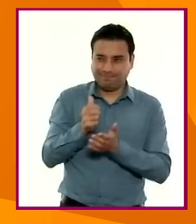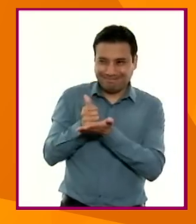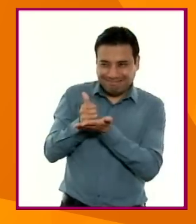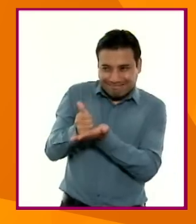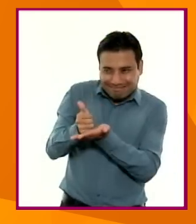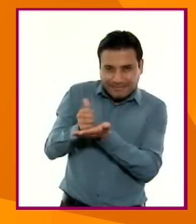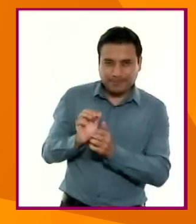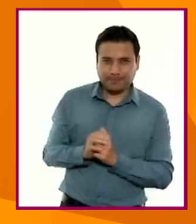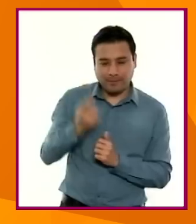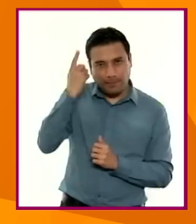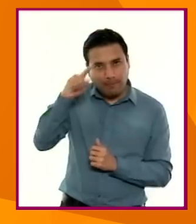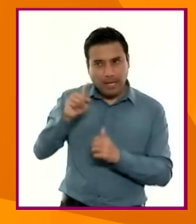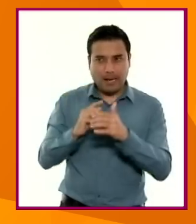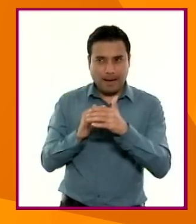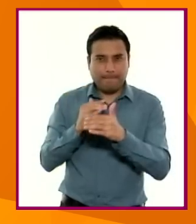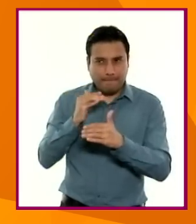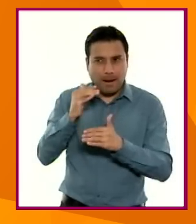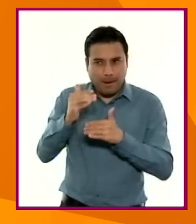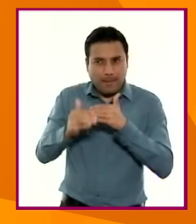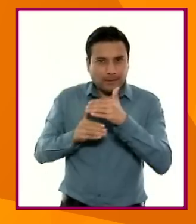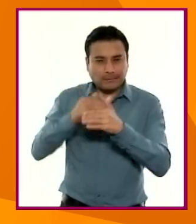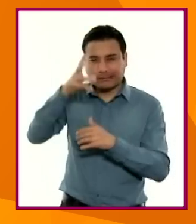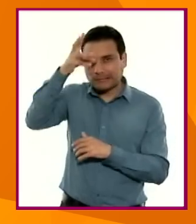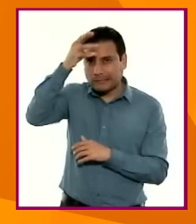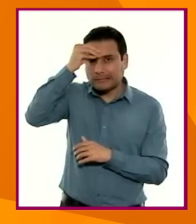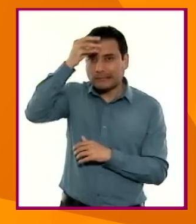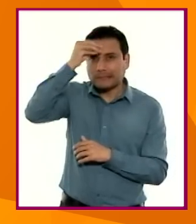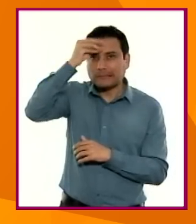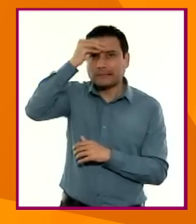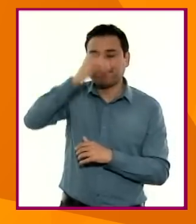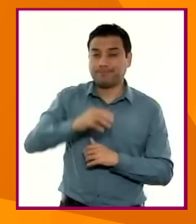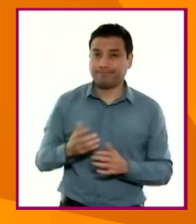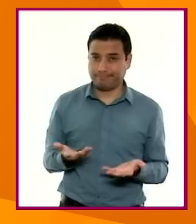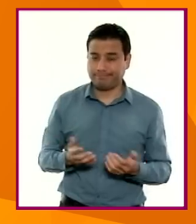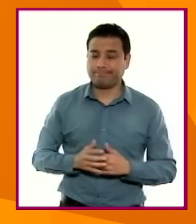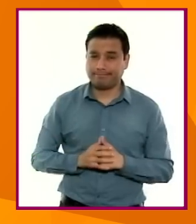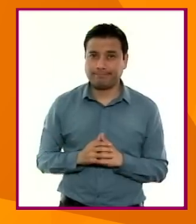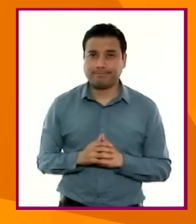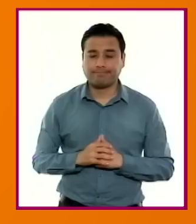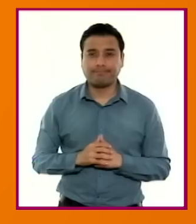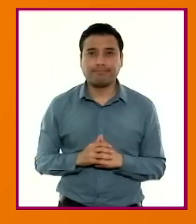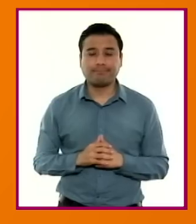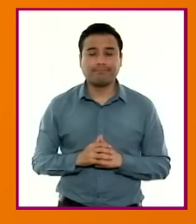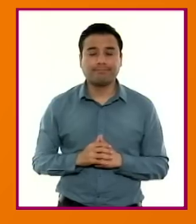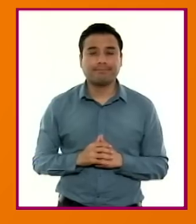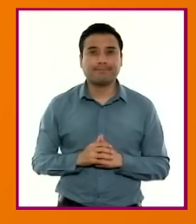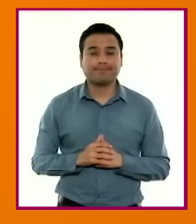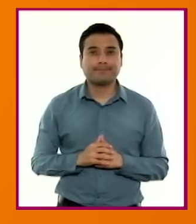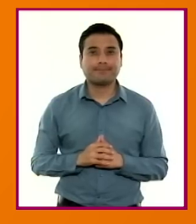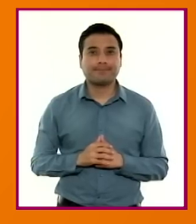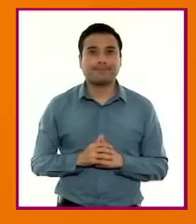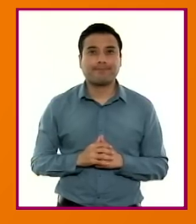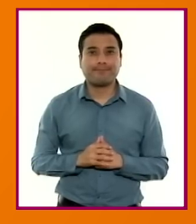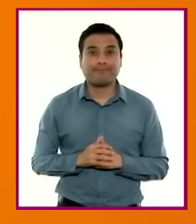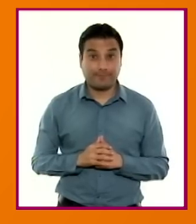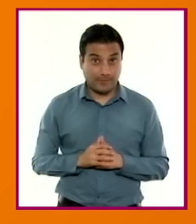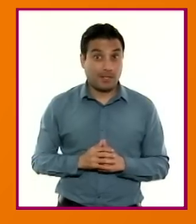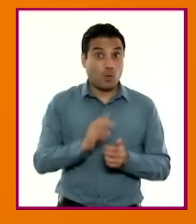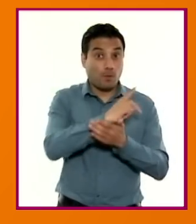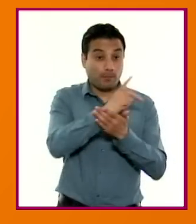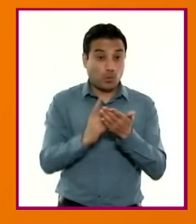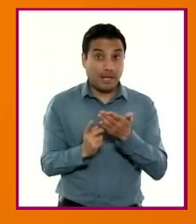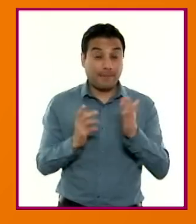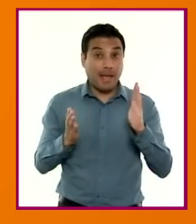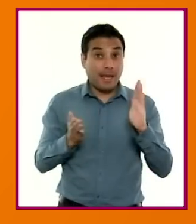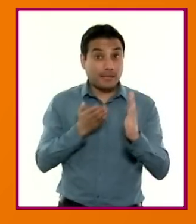asimilar componentes, beneficios o recursos. Es por eso que el programa